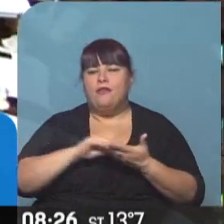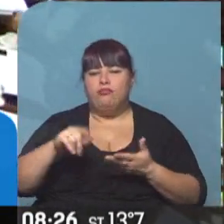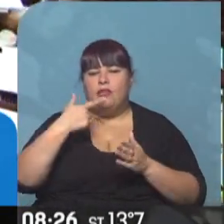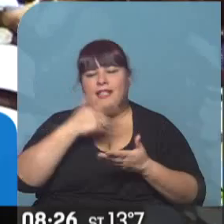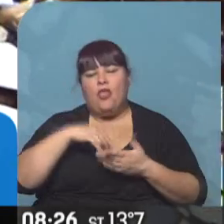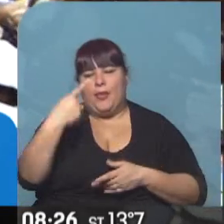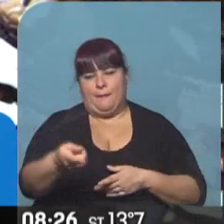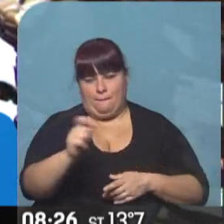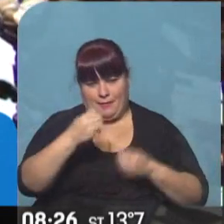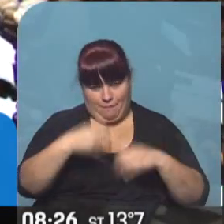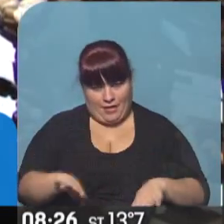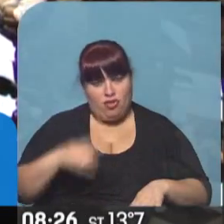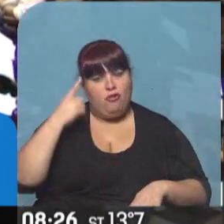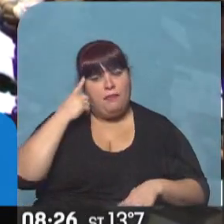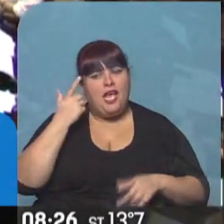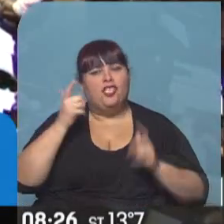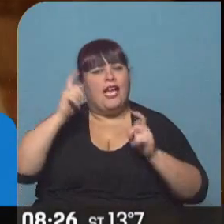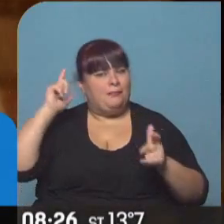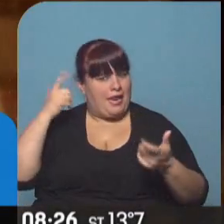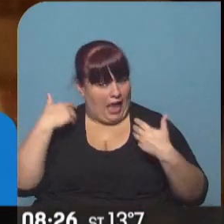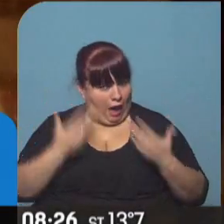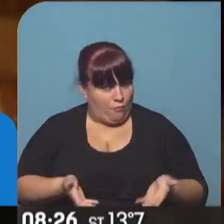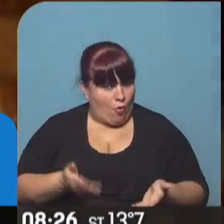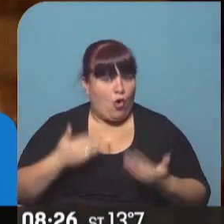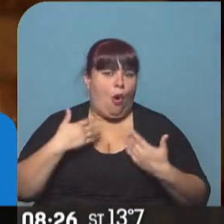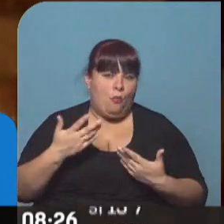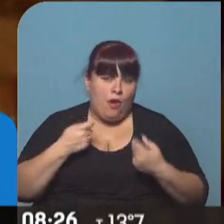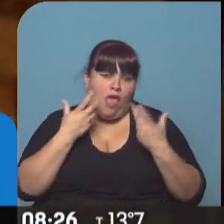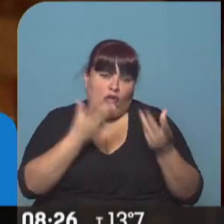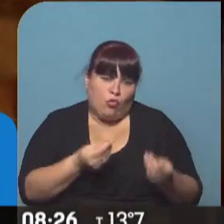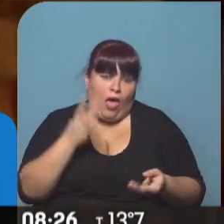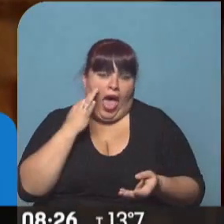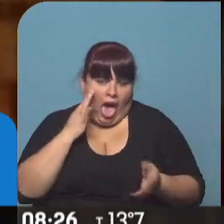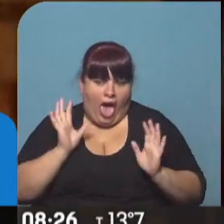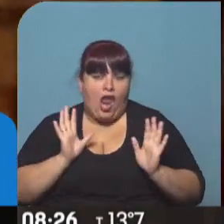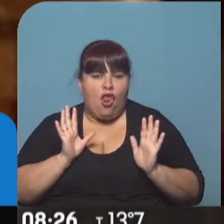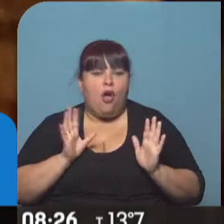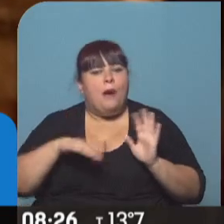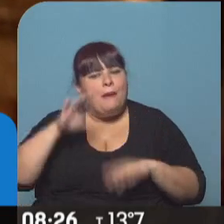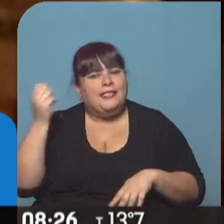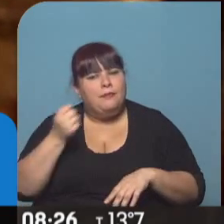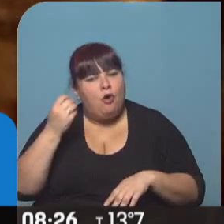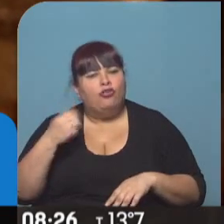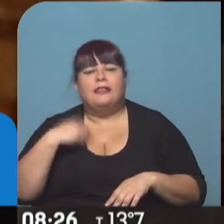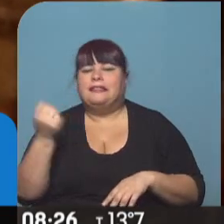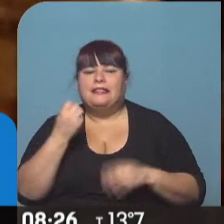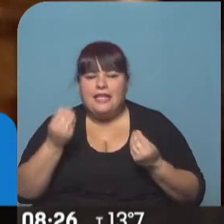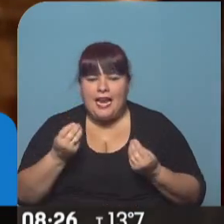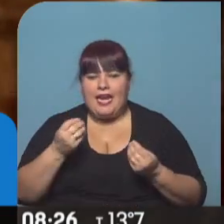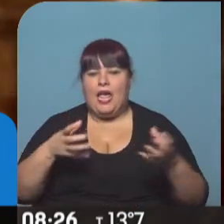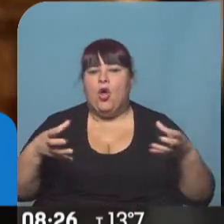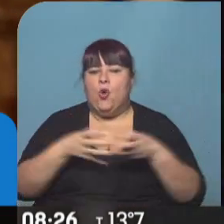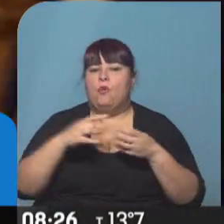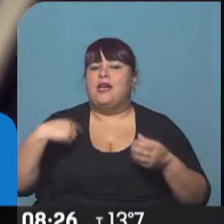próximo mes. La experiencia yo creo que no es para desperdiciarla, podemos algún aporte podemos hacer, pero fundamentalmente lo que queremos es que el